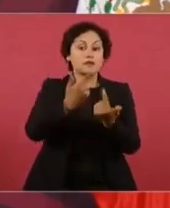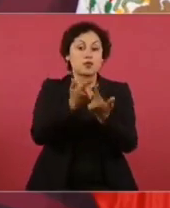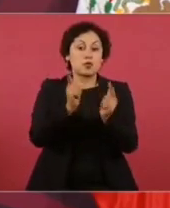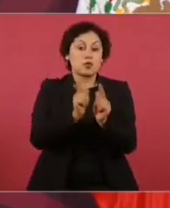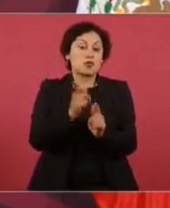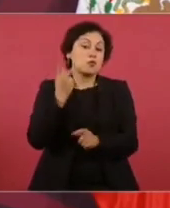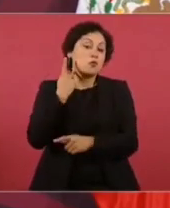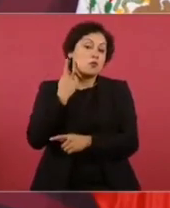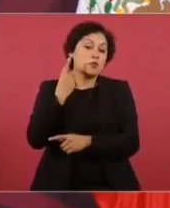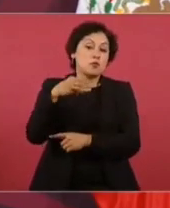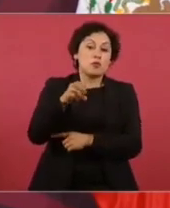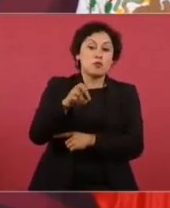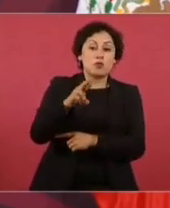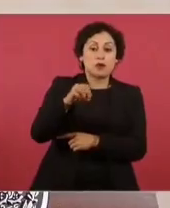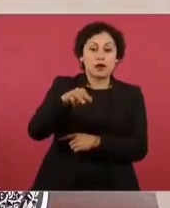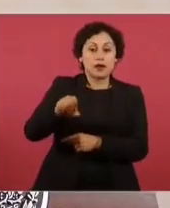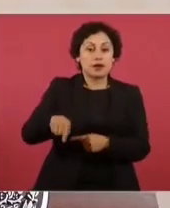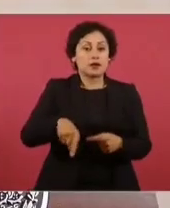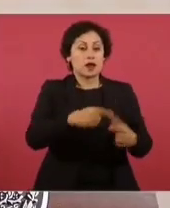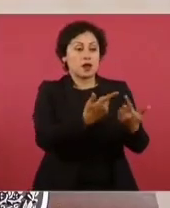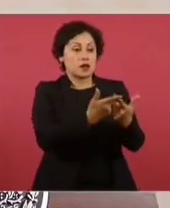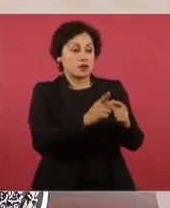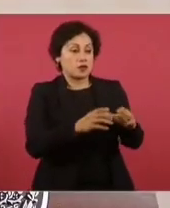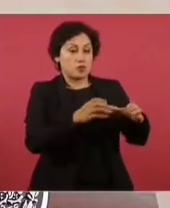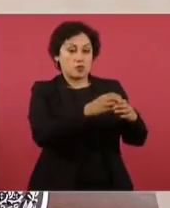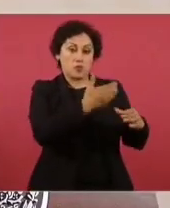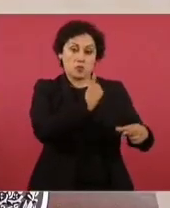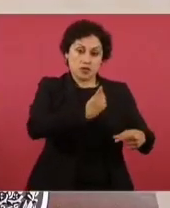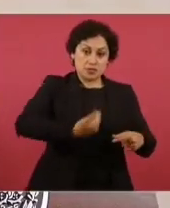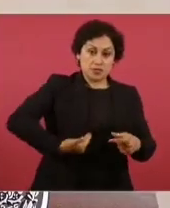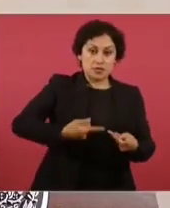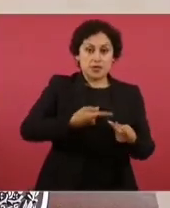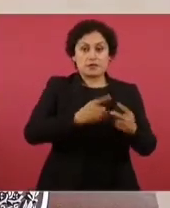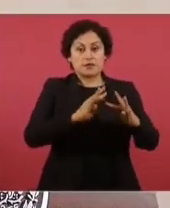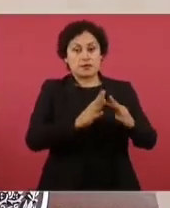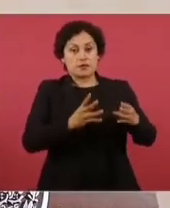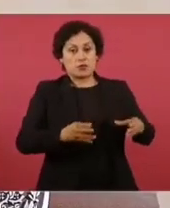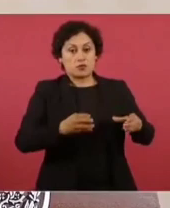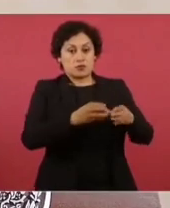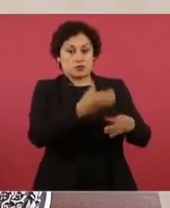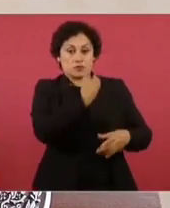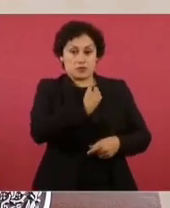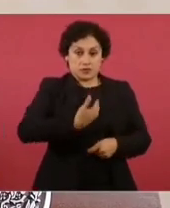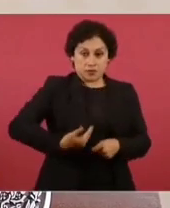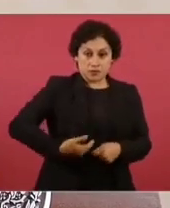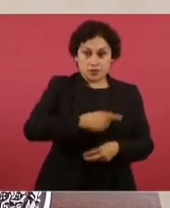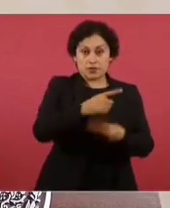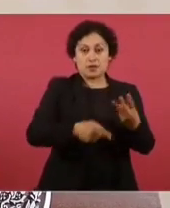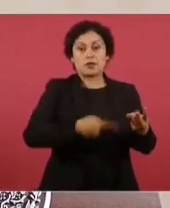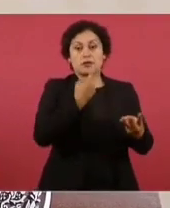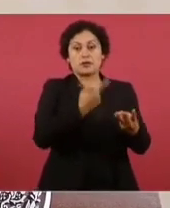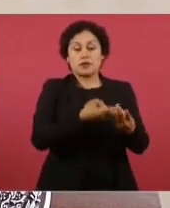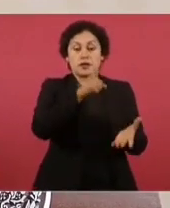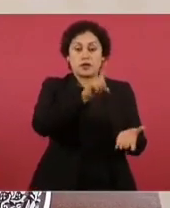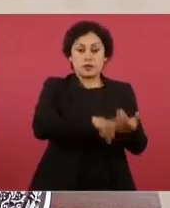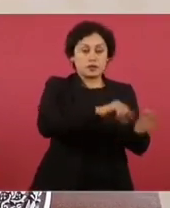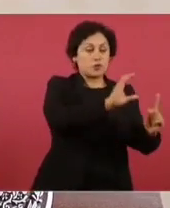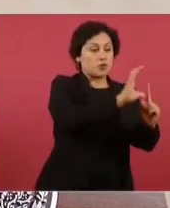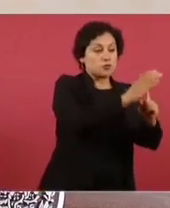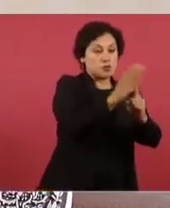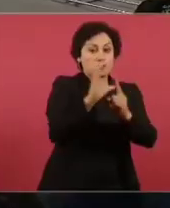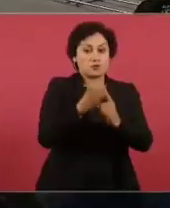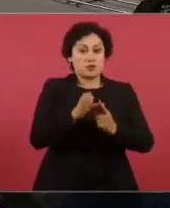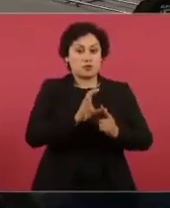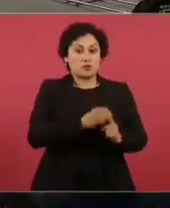el presidente del partido, el presidente del consejo del partido, los integrantes de las comisiones